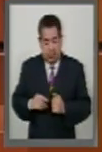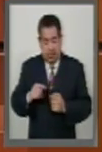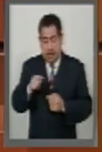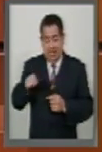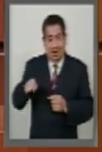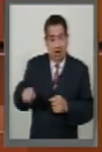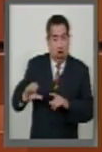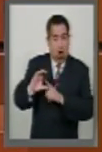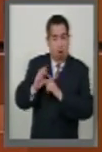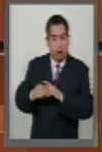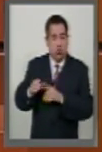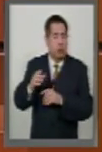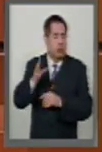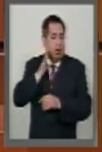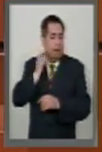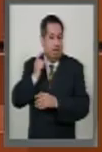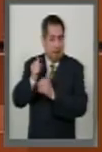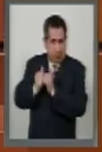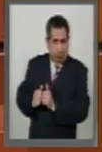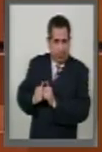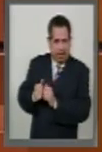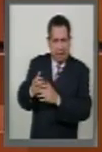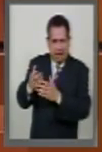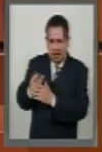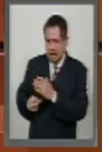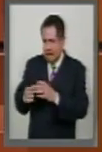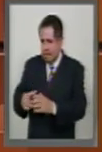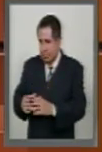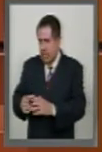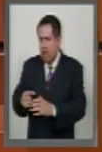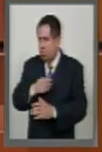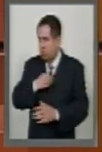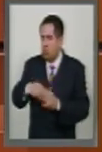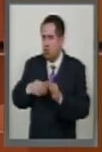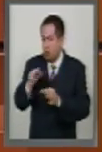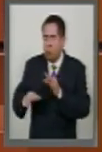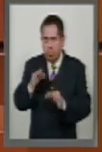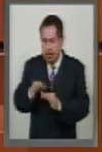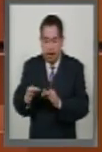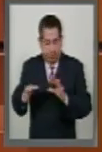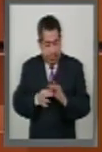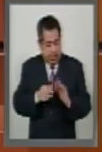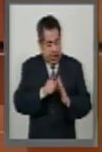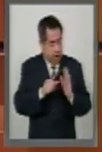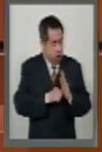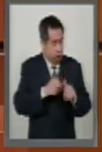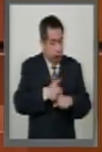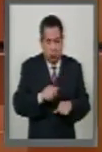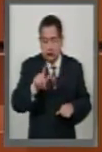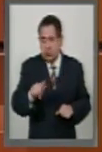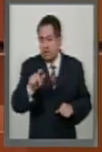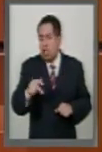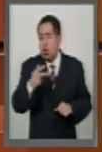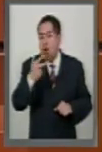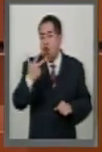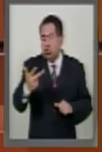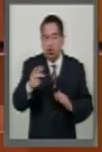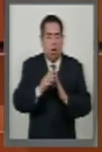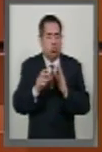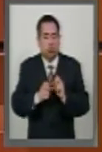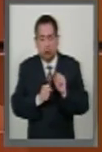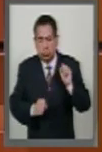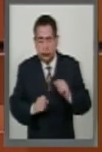legislativo cumple con las funciones establecidas en el artículo 78 de nuestra Constitución.